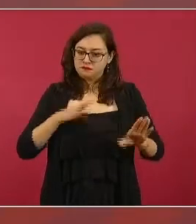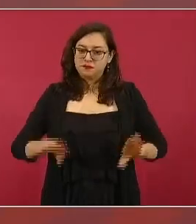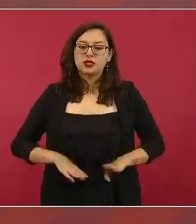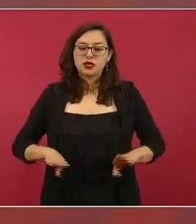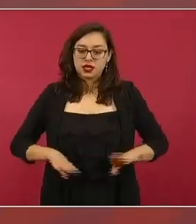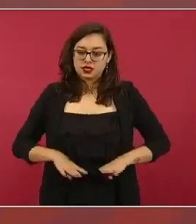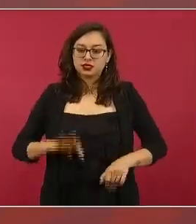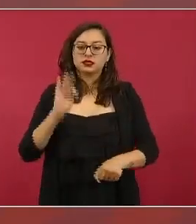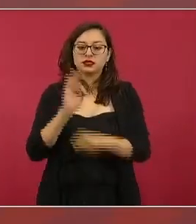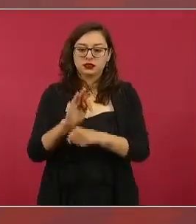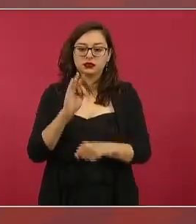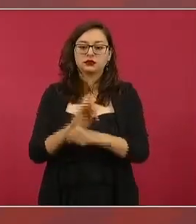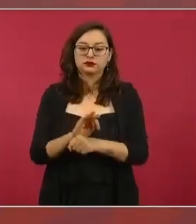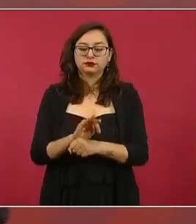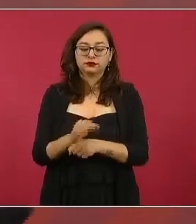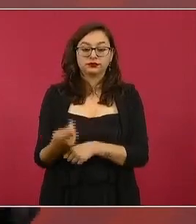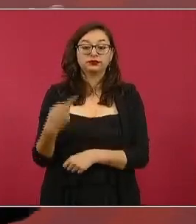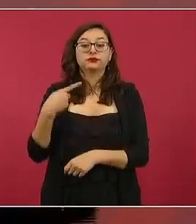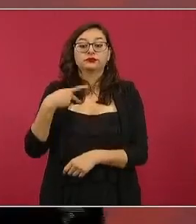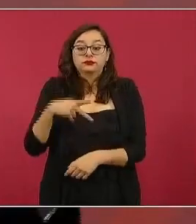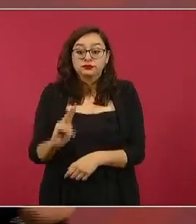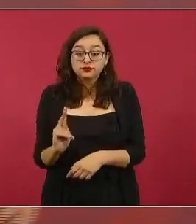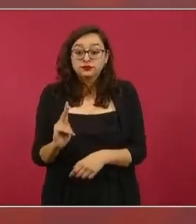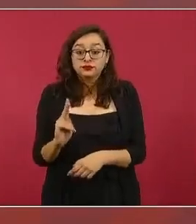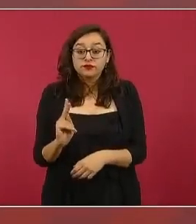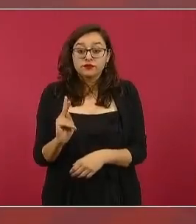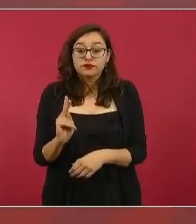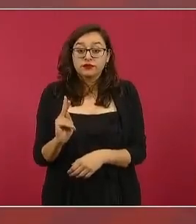pero el que quieran